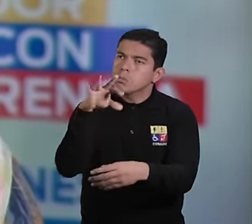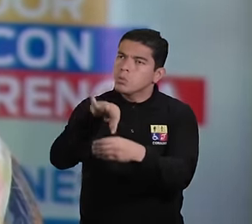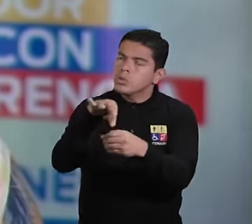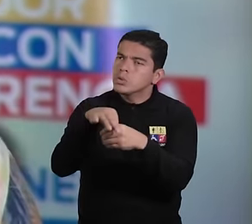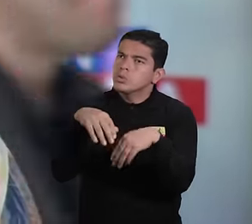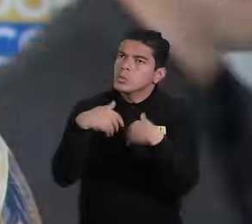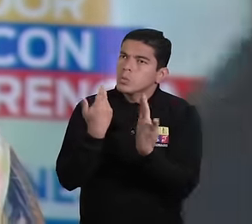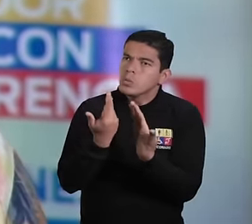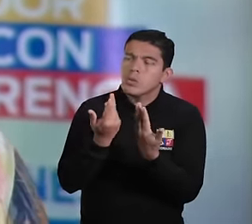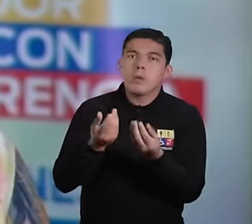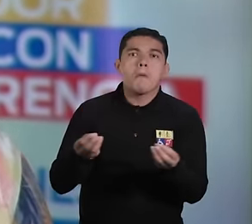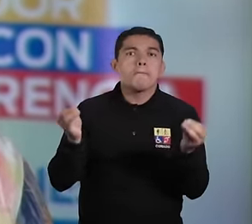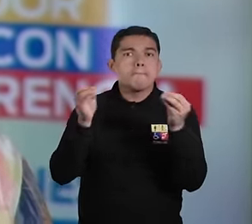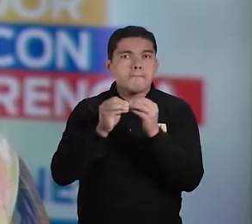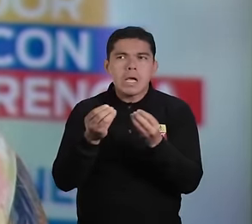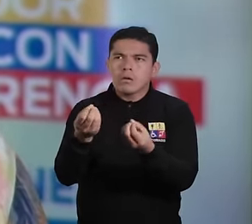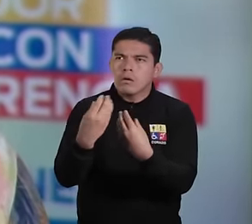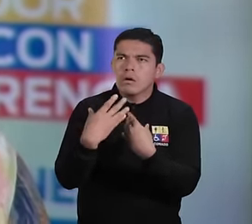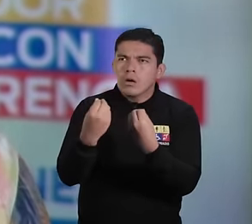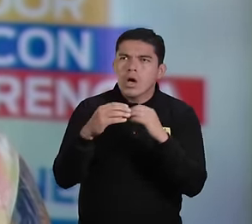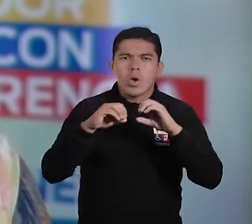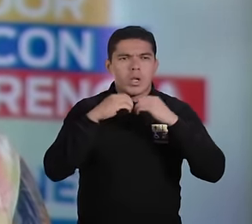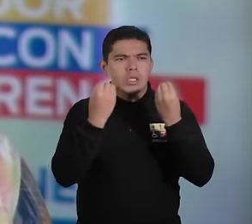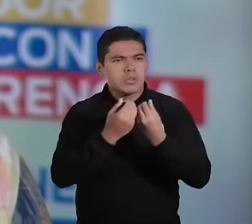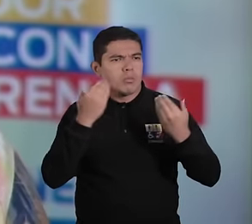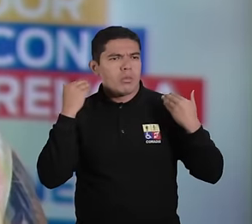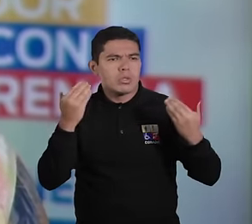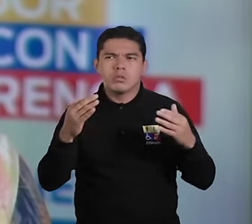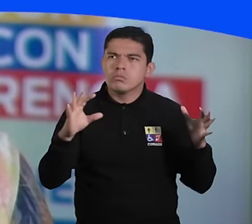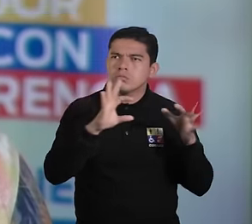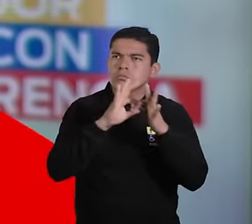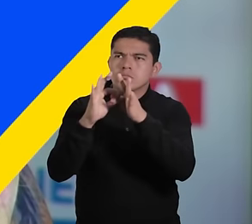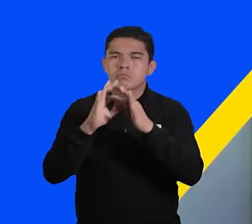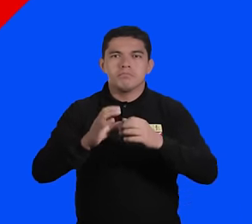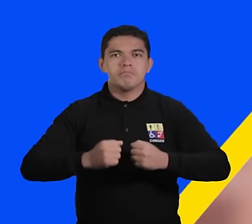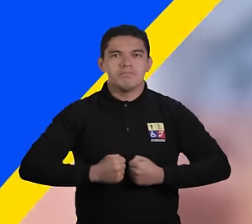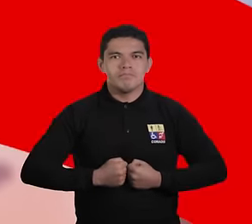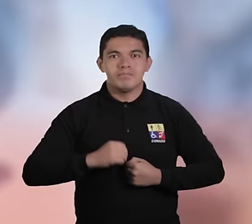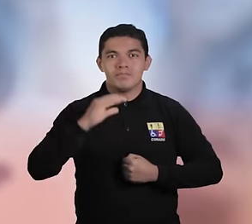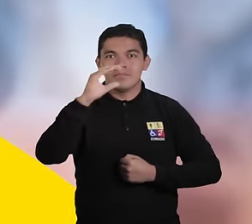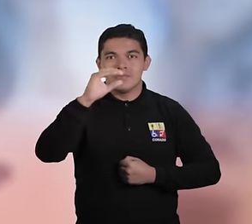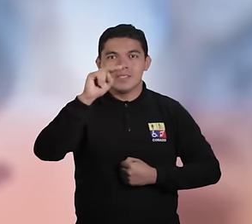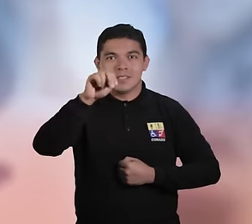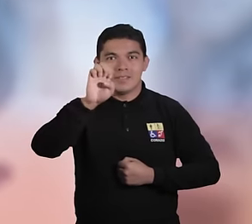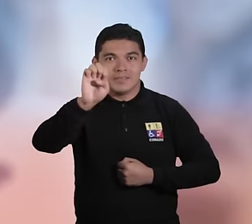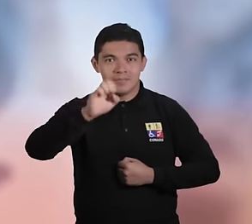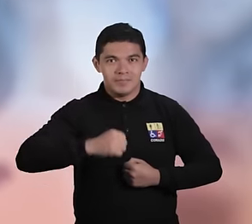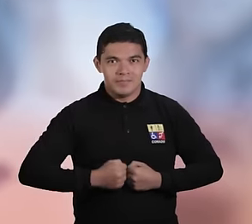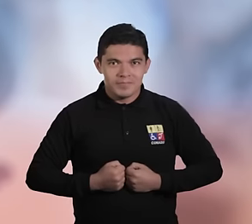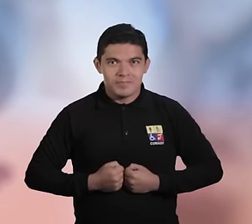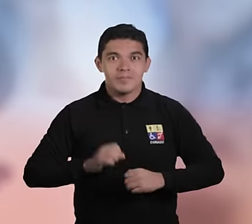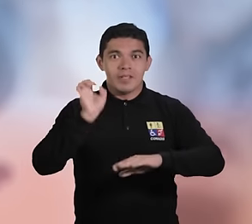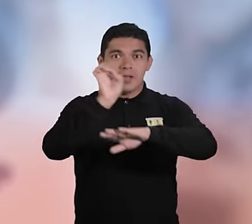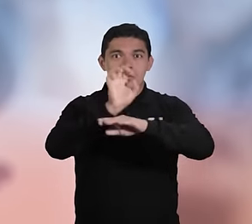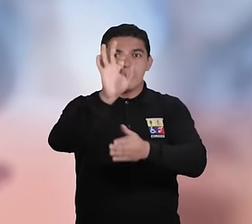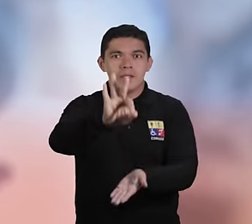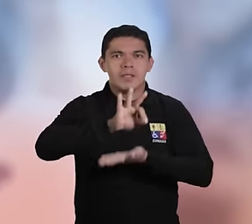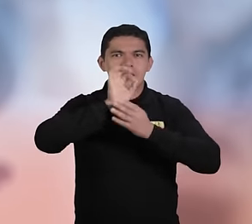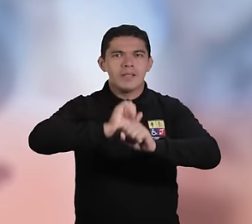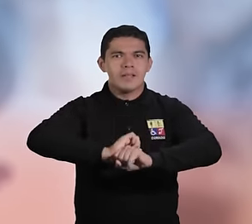función electoral y, en este caso, las organizaciones políticas. Consejo Nacional Electoral.